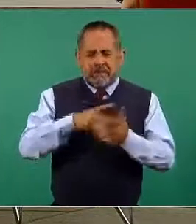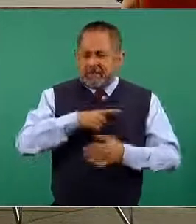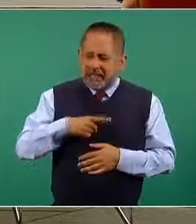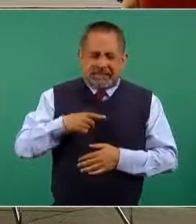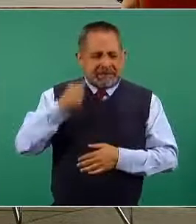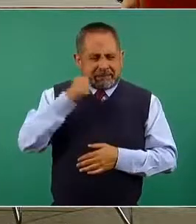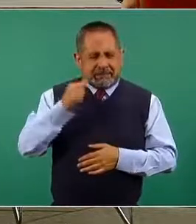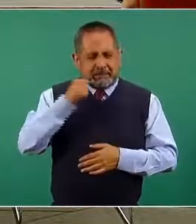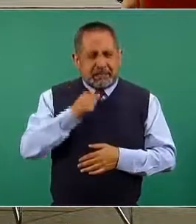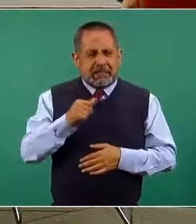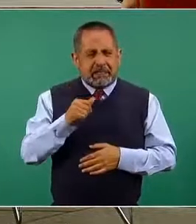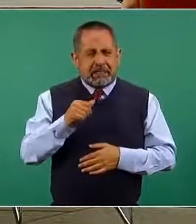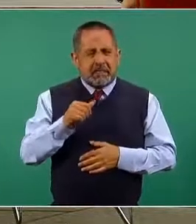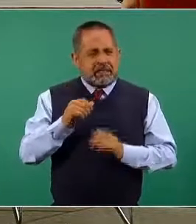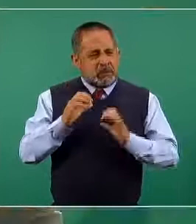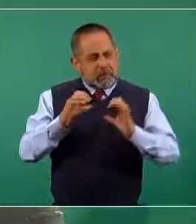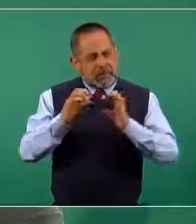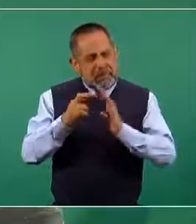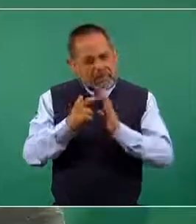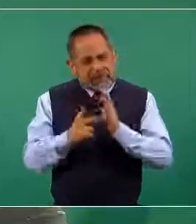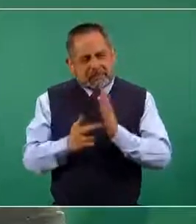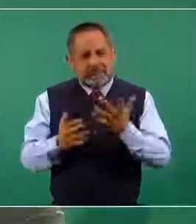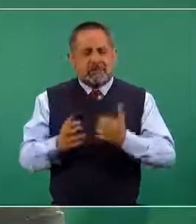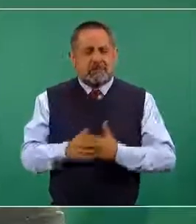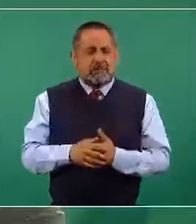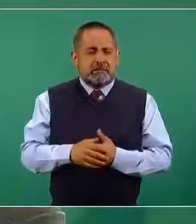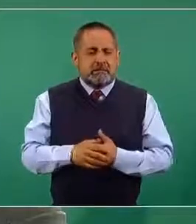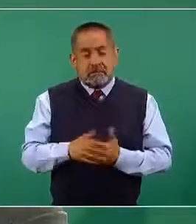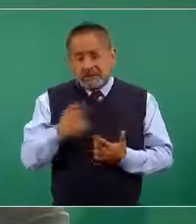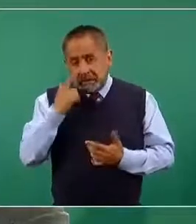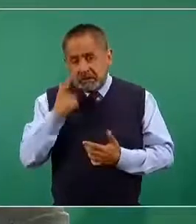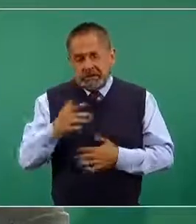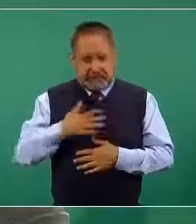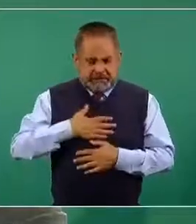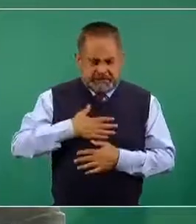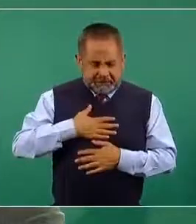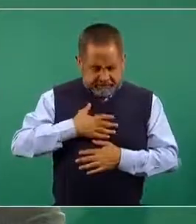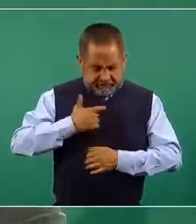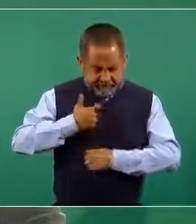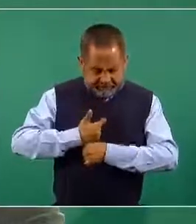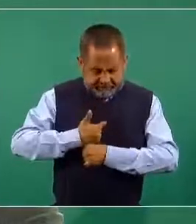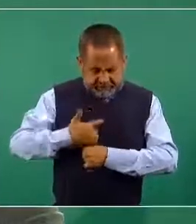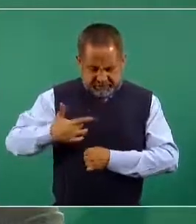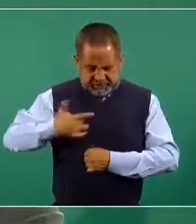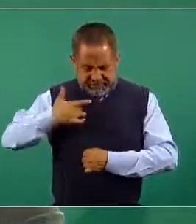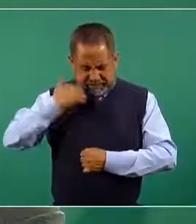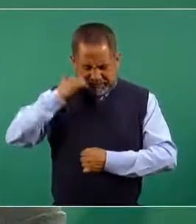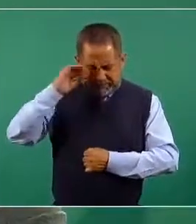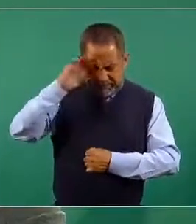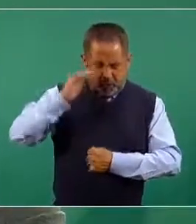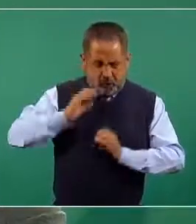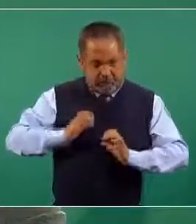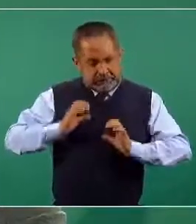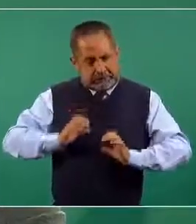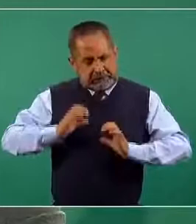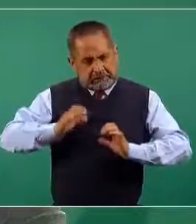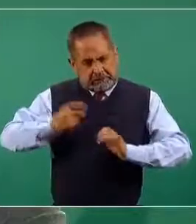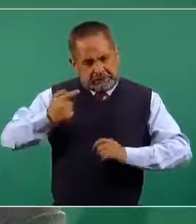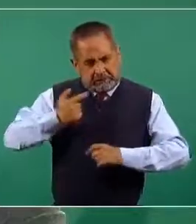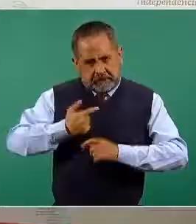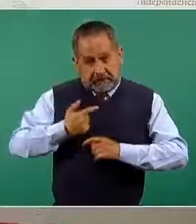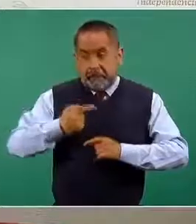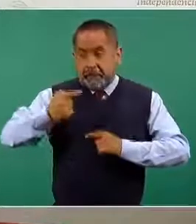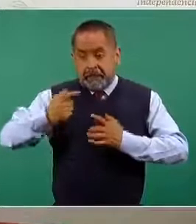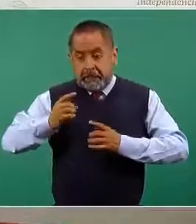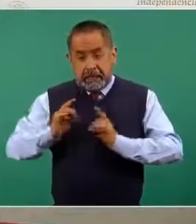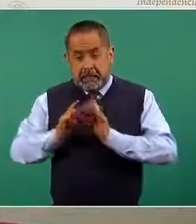ejecutar. La vigilancia de nuestros síntomas, la vigilancia de nuestra salud y la revisión